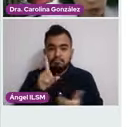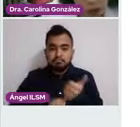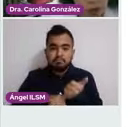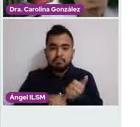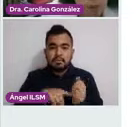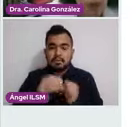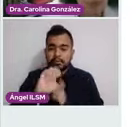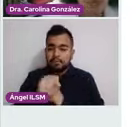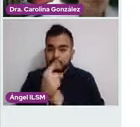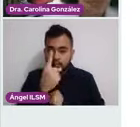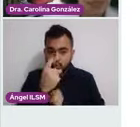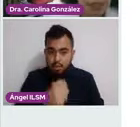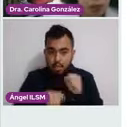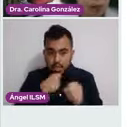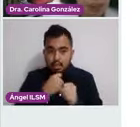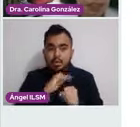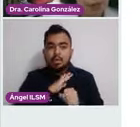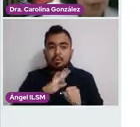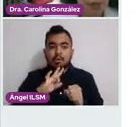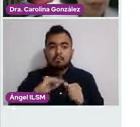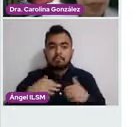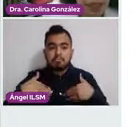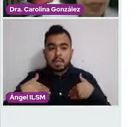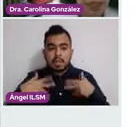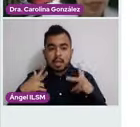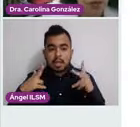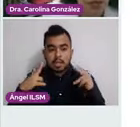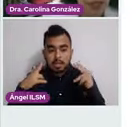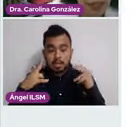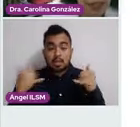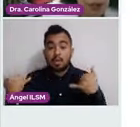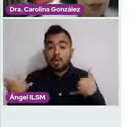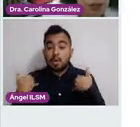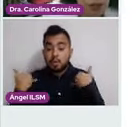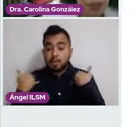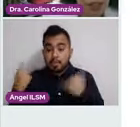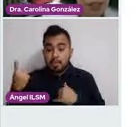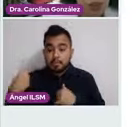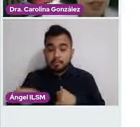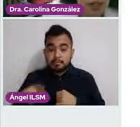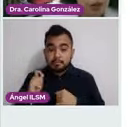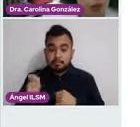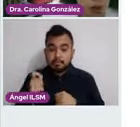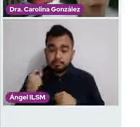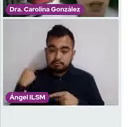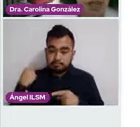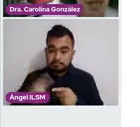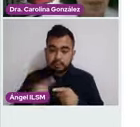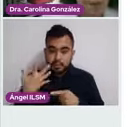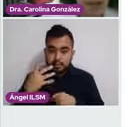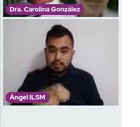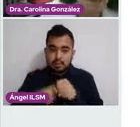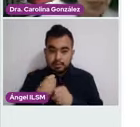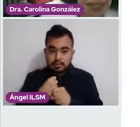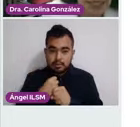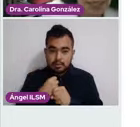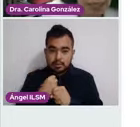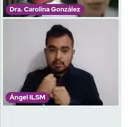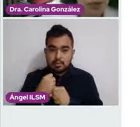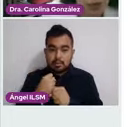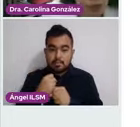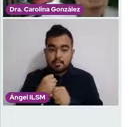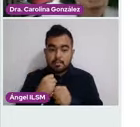61 años. Vemos que en pacientes jóvenes la probabilidad de desarrollar cáncer en los últimos 10 años es de 1 a 1